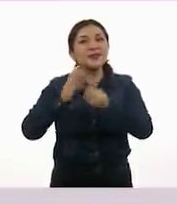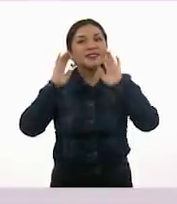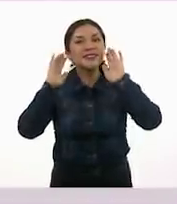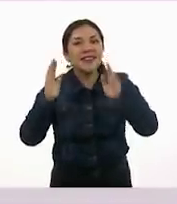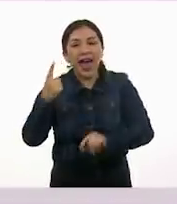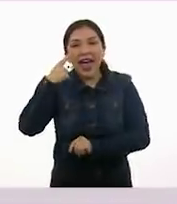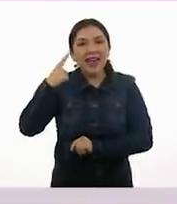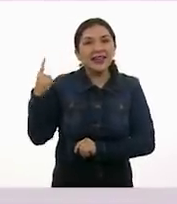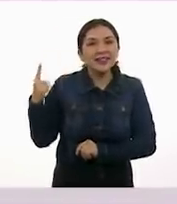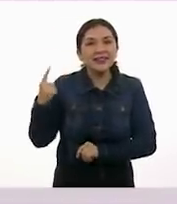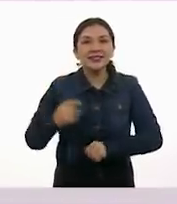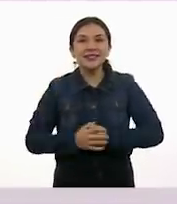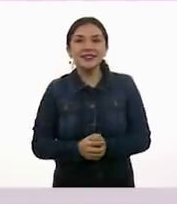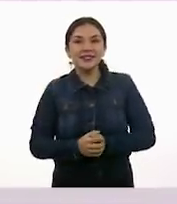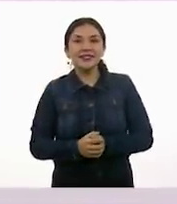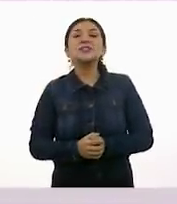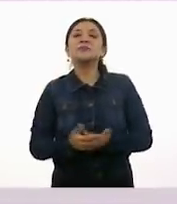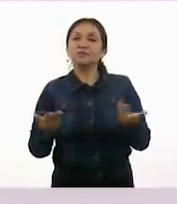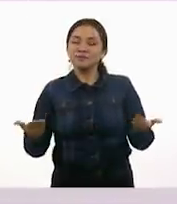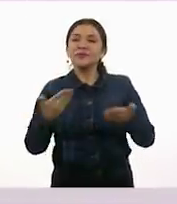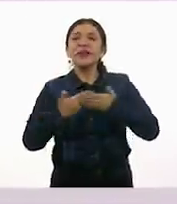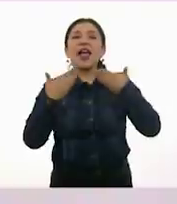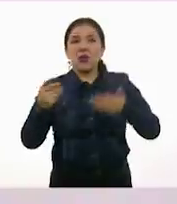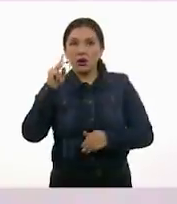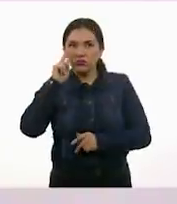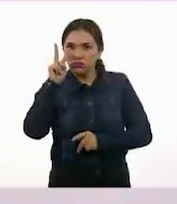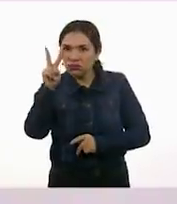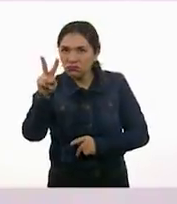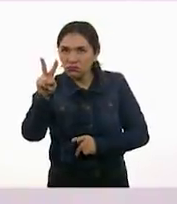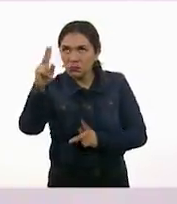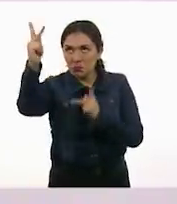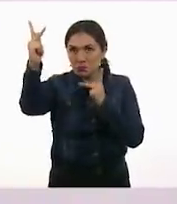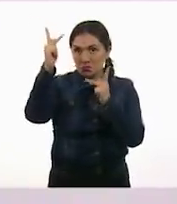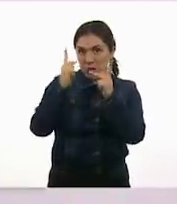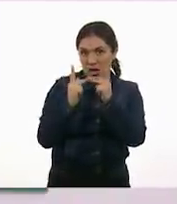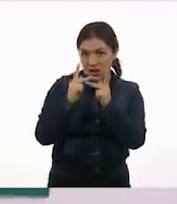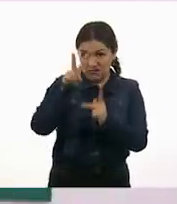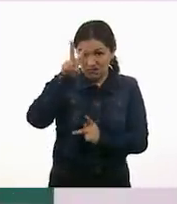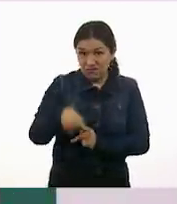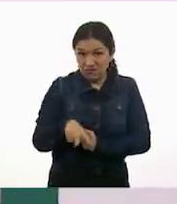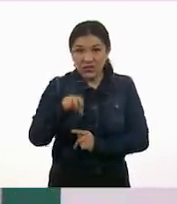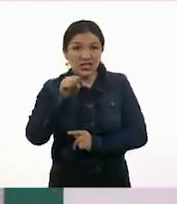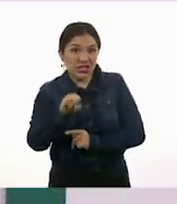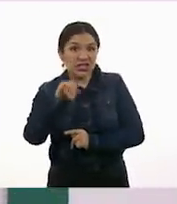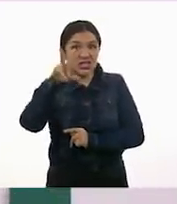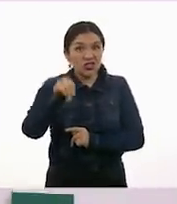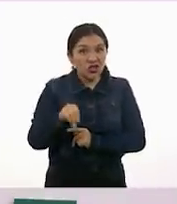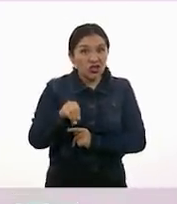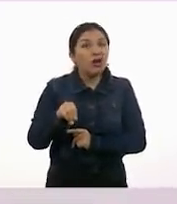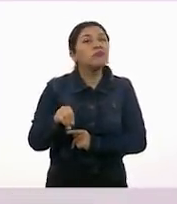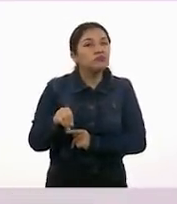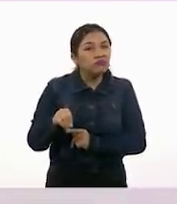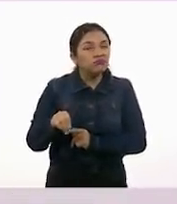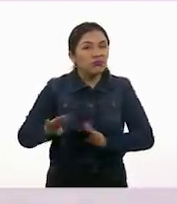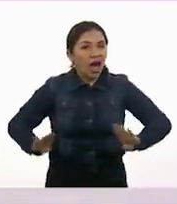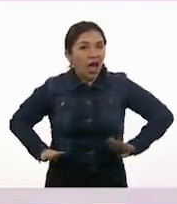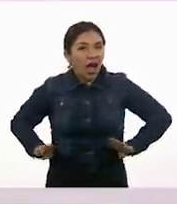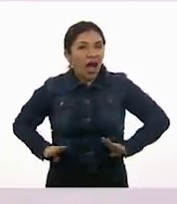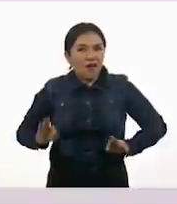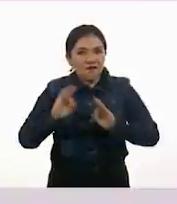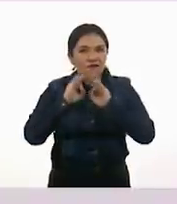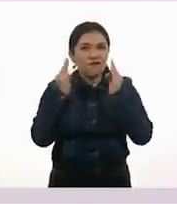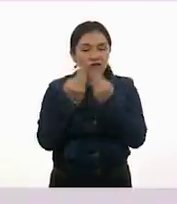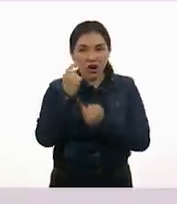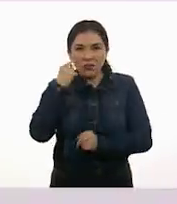nuestro barco. Ahora vamos a observar si realmente coinciden las piezas que utilizó Alexia con la forma que se